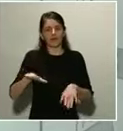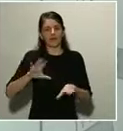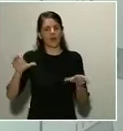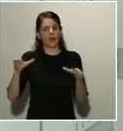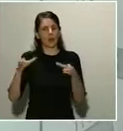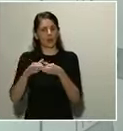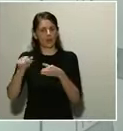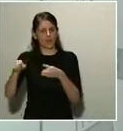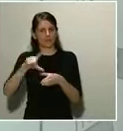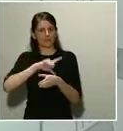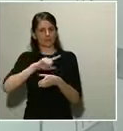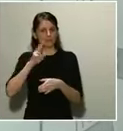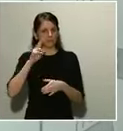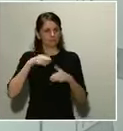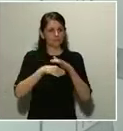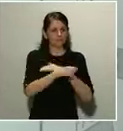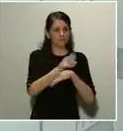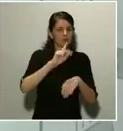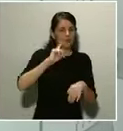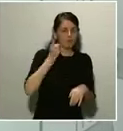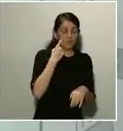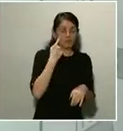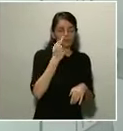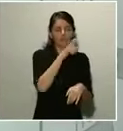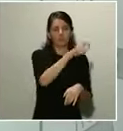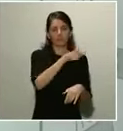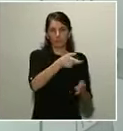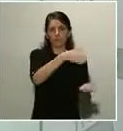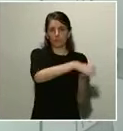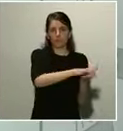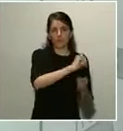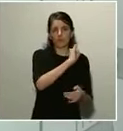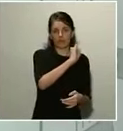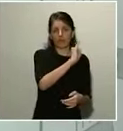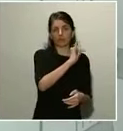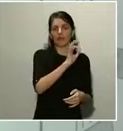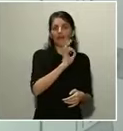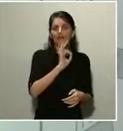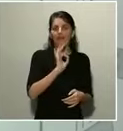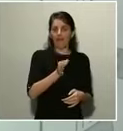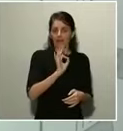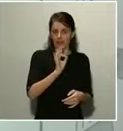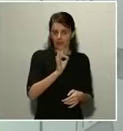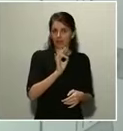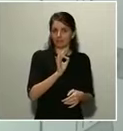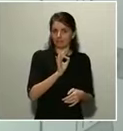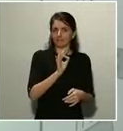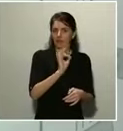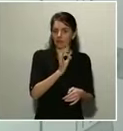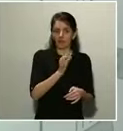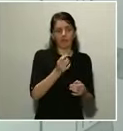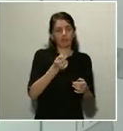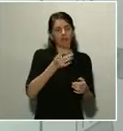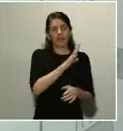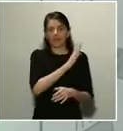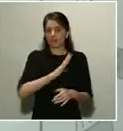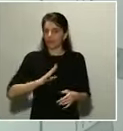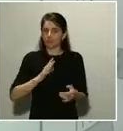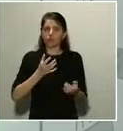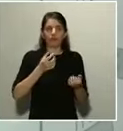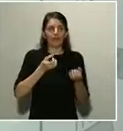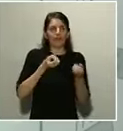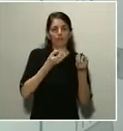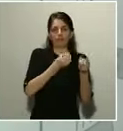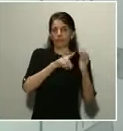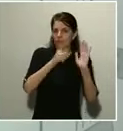Son casos que ha planteado la ministra, de los cuales todavía no tenemos una información completa, pero es evidente